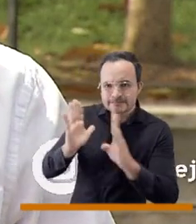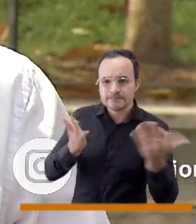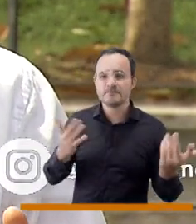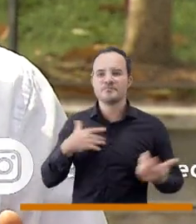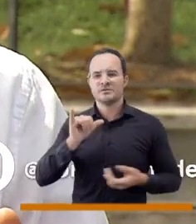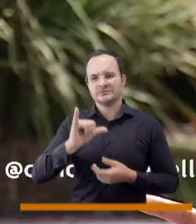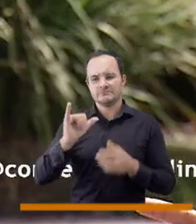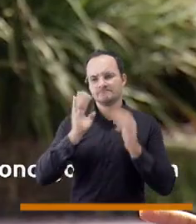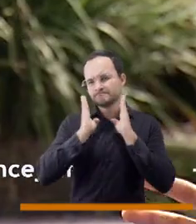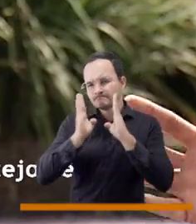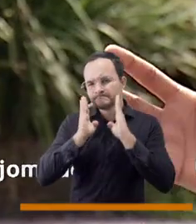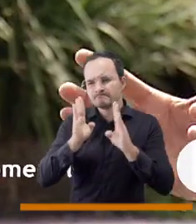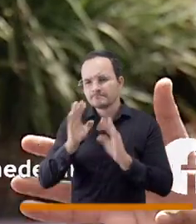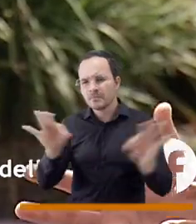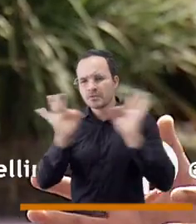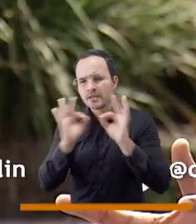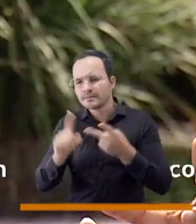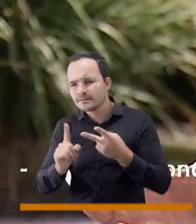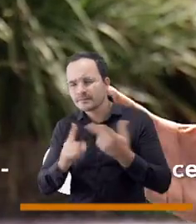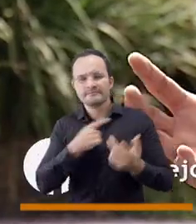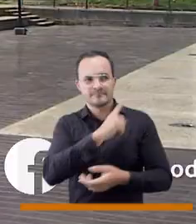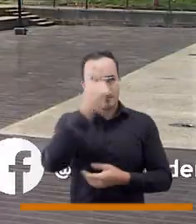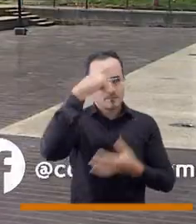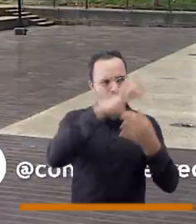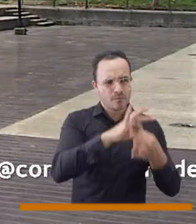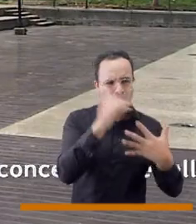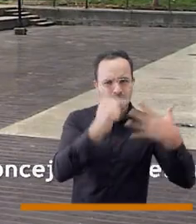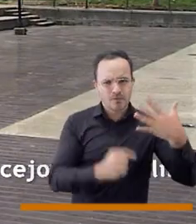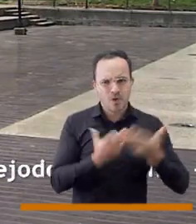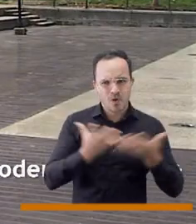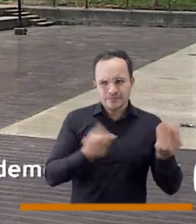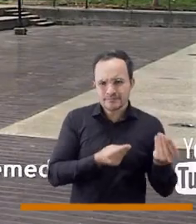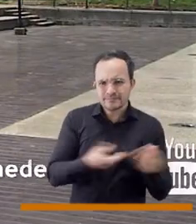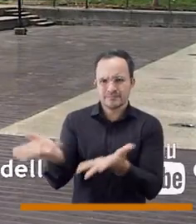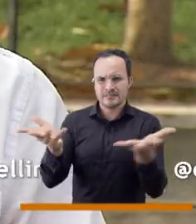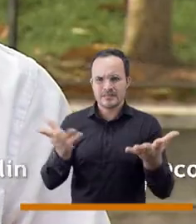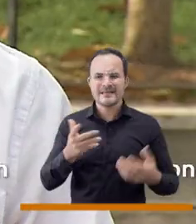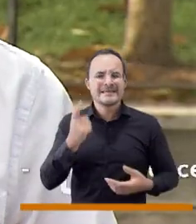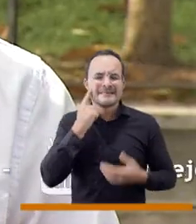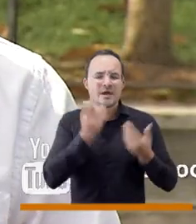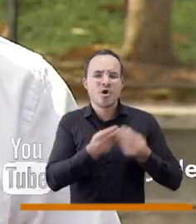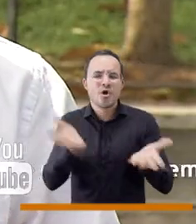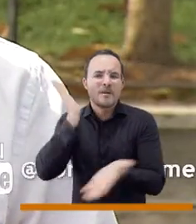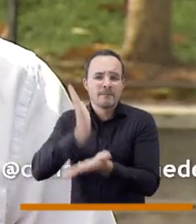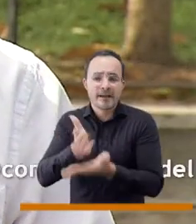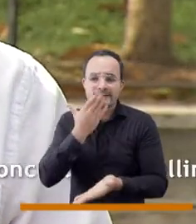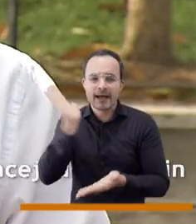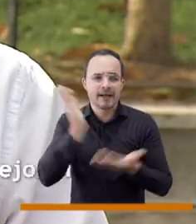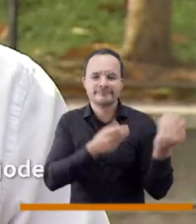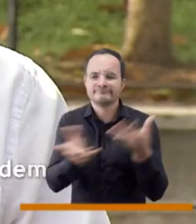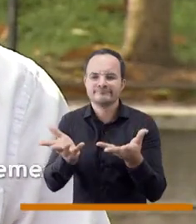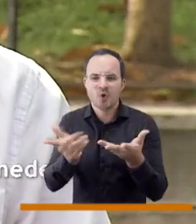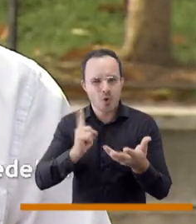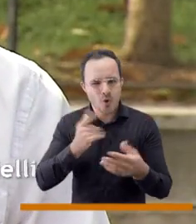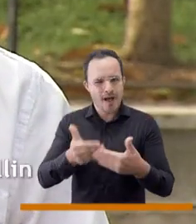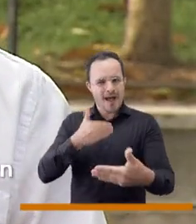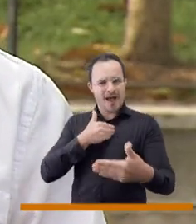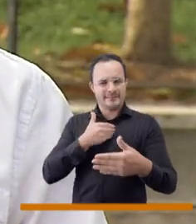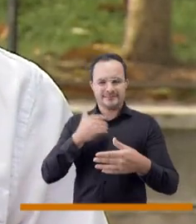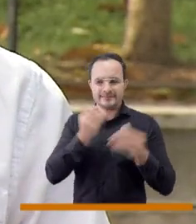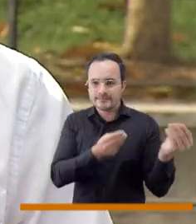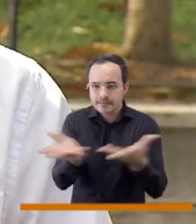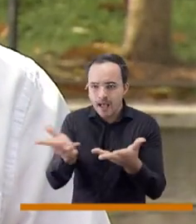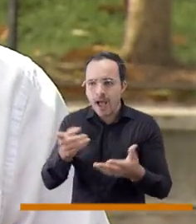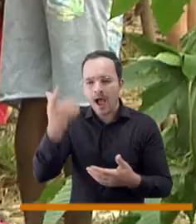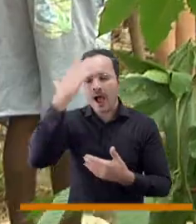hoy pretendemos, Katherine, es escuchar, acercar lo público, acercar lo privado, trabajarlo de manera preventiva y como lo mencionaba ahorita, genera